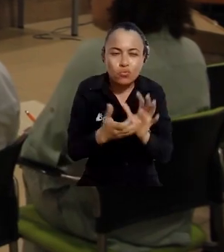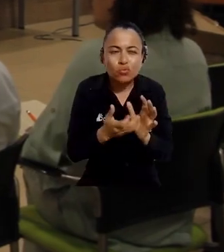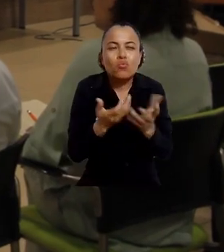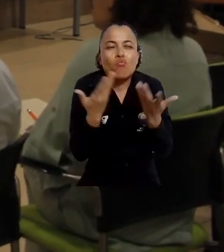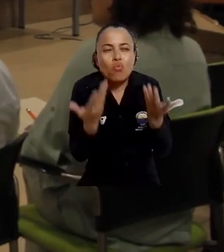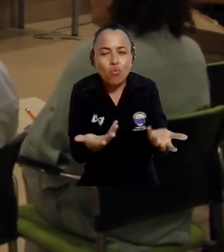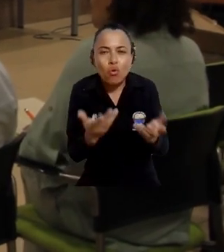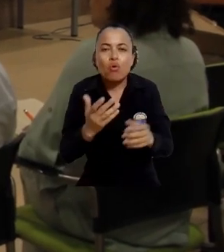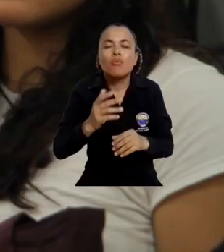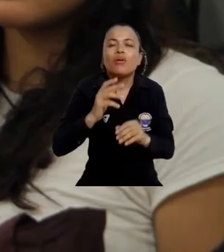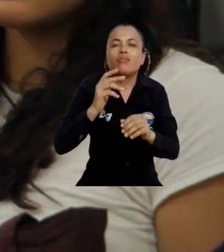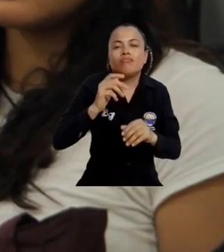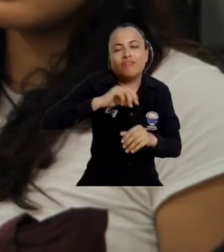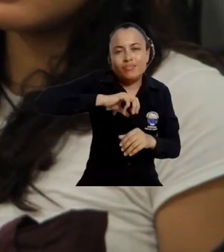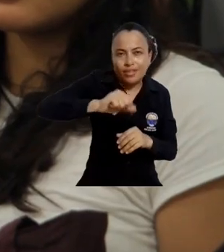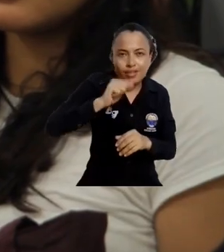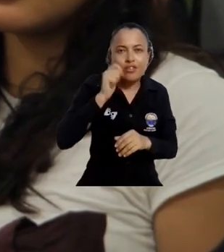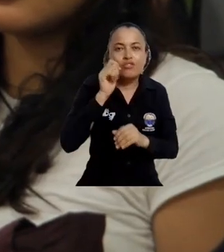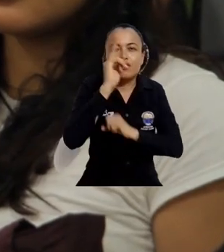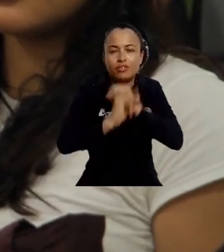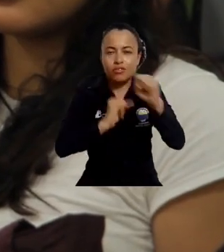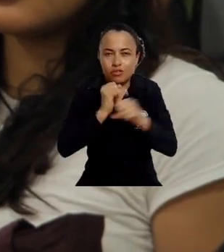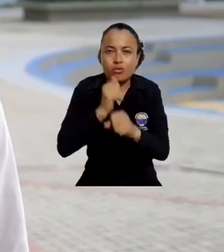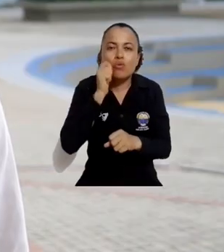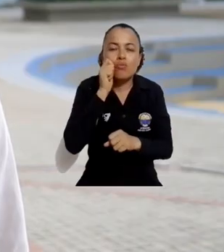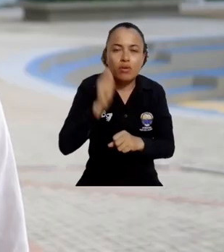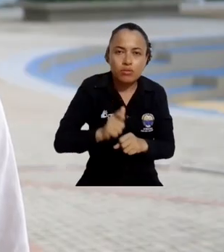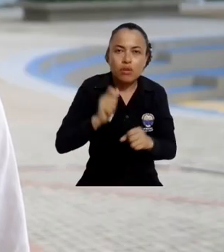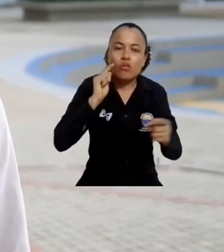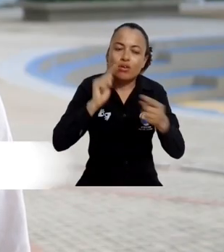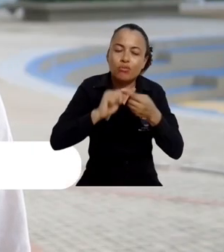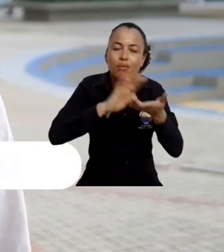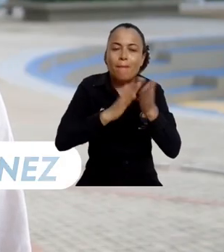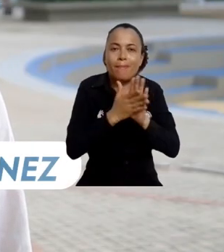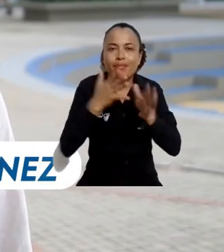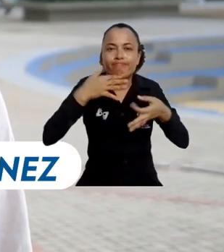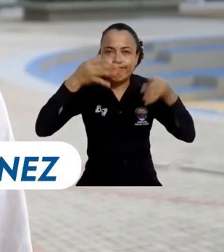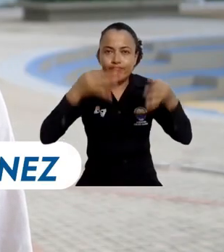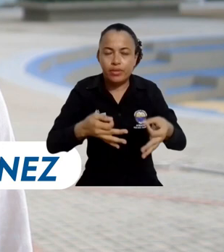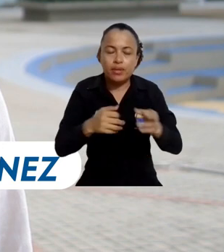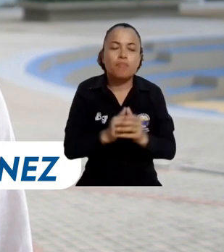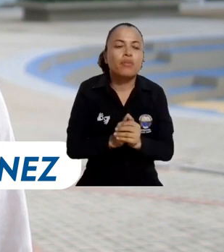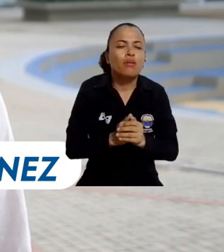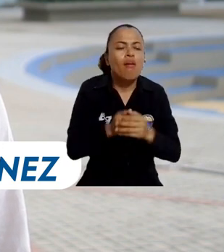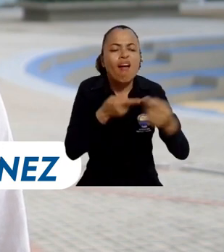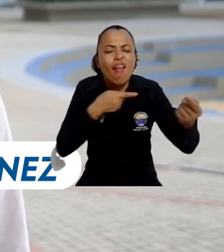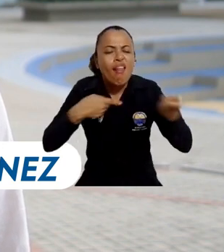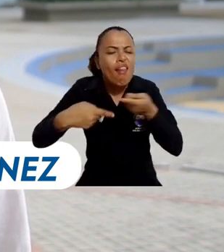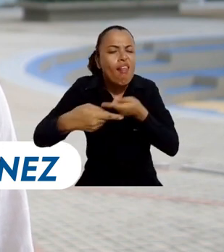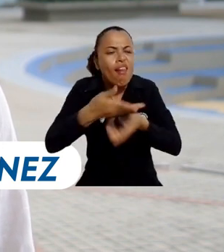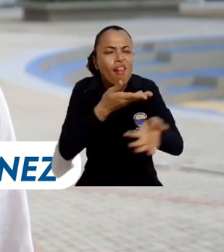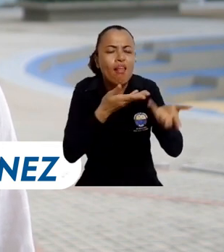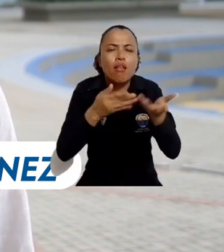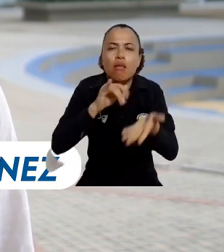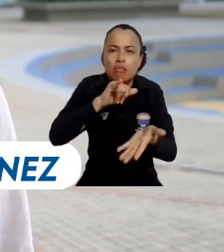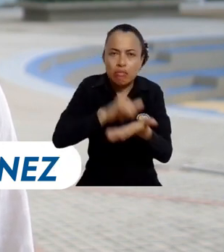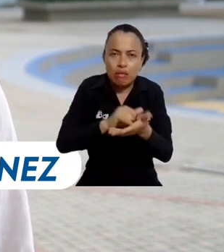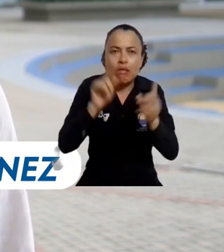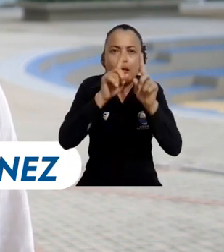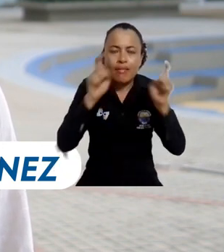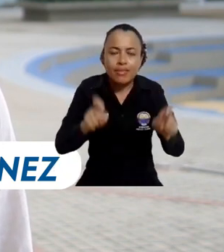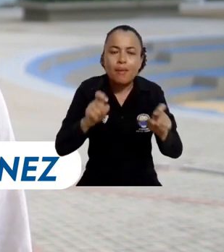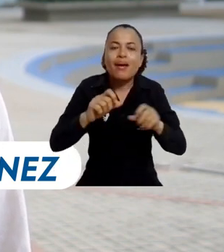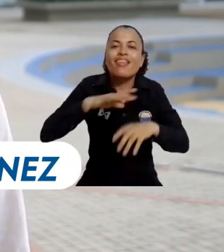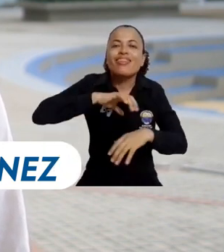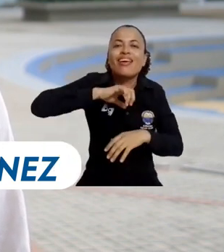construcción de paz y verdad. Tuvimos la oportunidad de disertar sobre los derechos humanos laborales de la gente de mar y preguntarnos